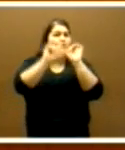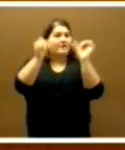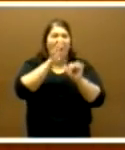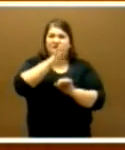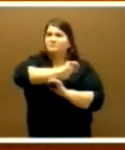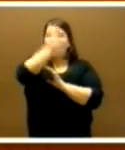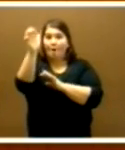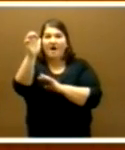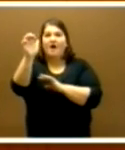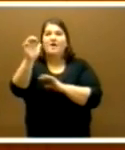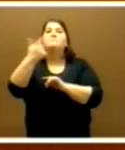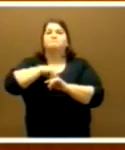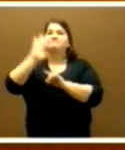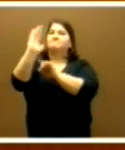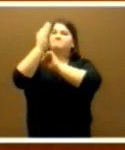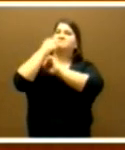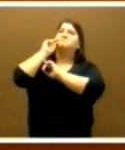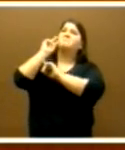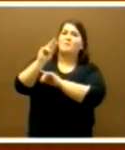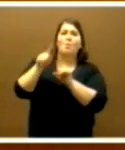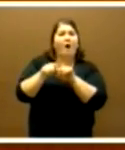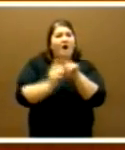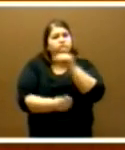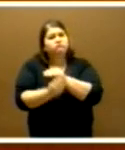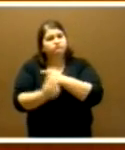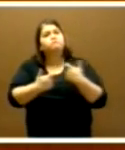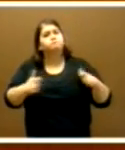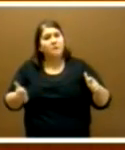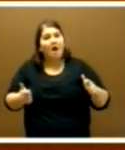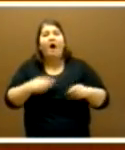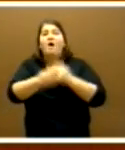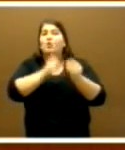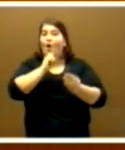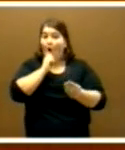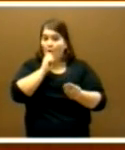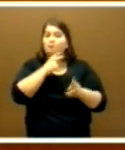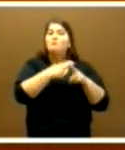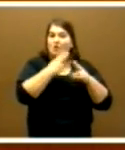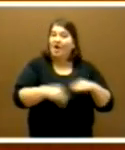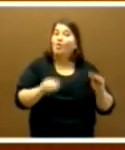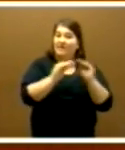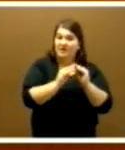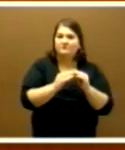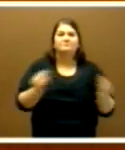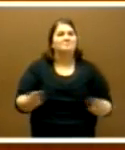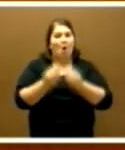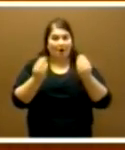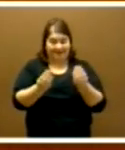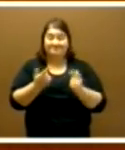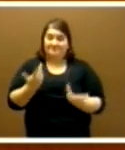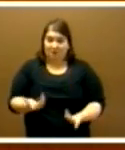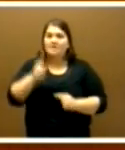ámbito europeo que nos indican que es posible aumentar la natalidad mejorando las políticas de conciliación. Y a ese modelo